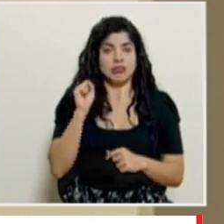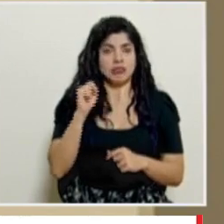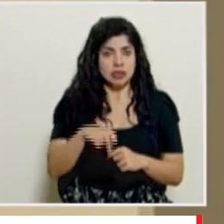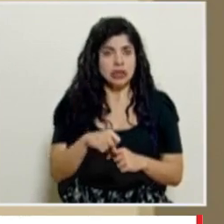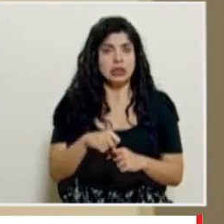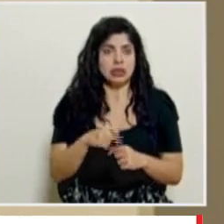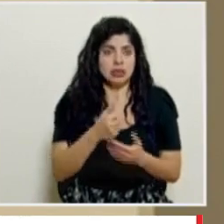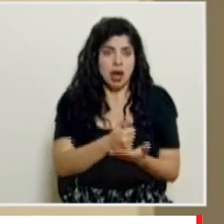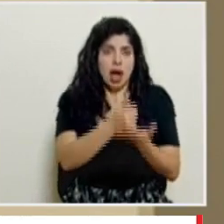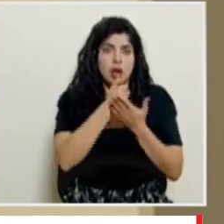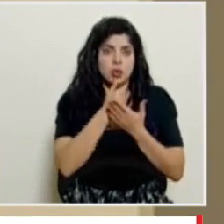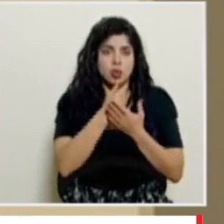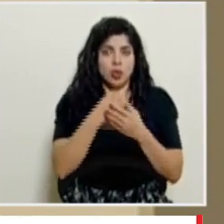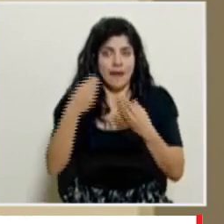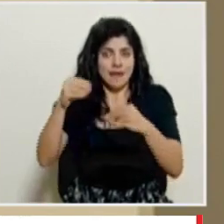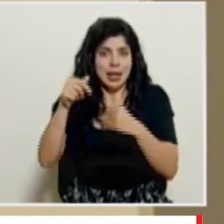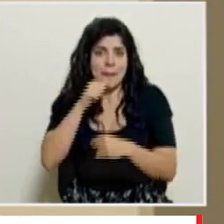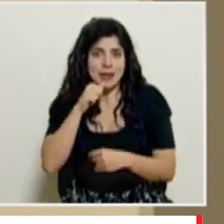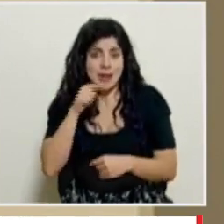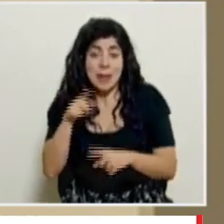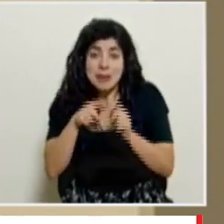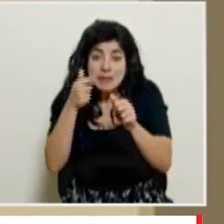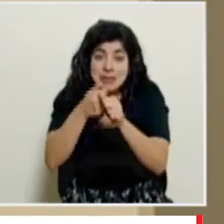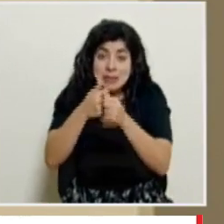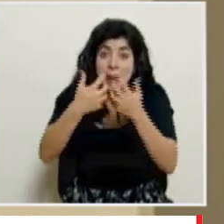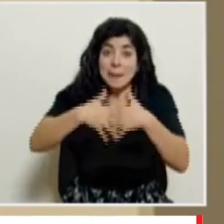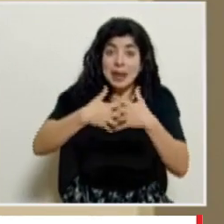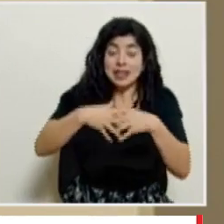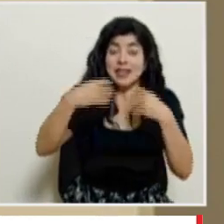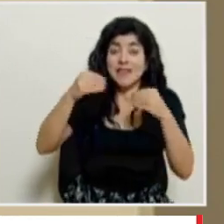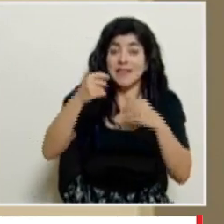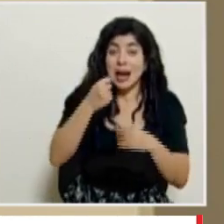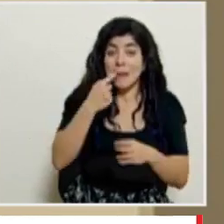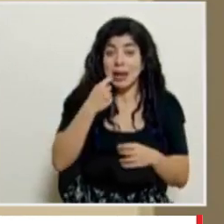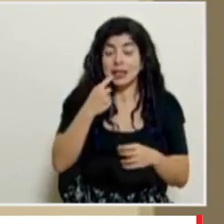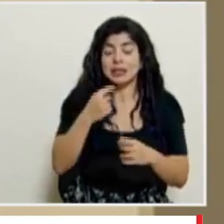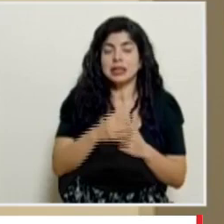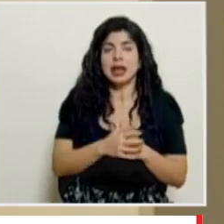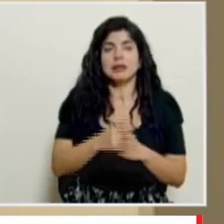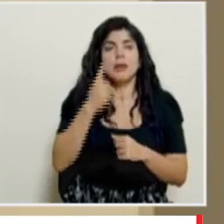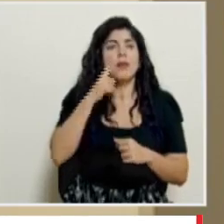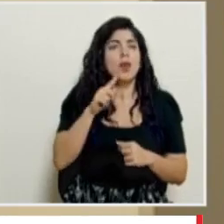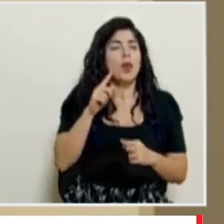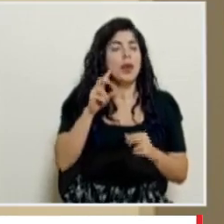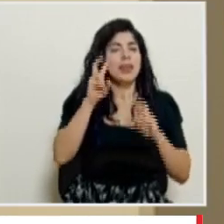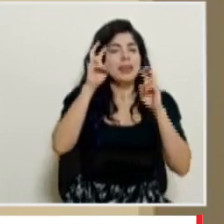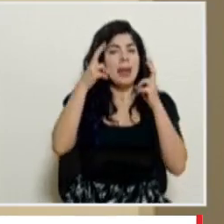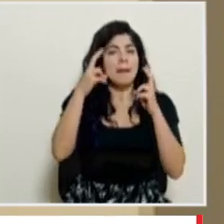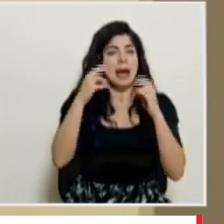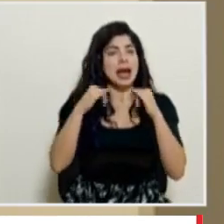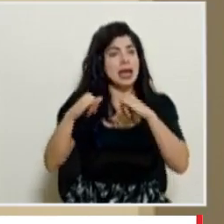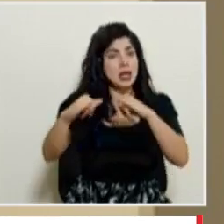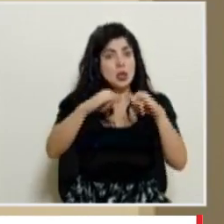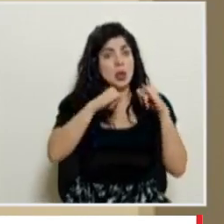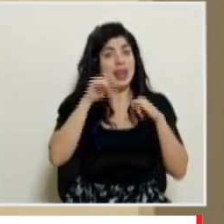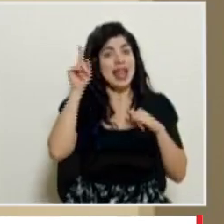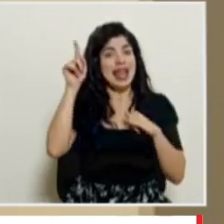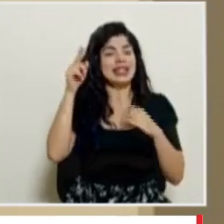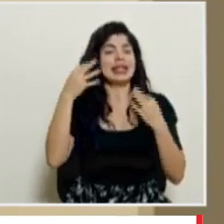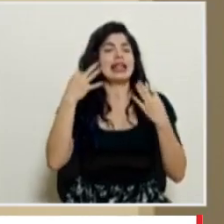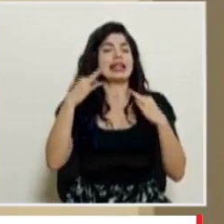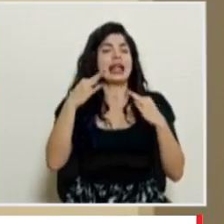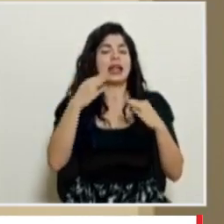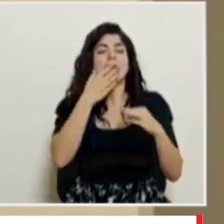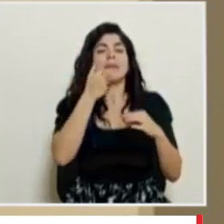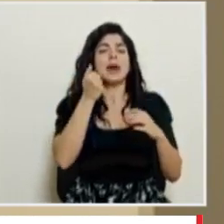vacuna esté eventualmente en el sector privado pero las mismas casas farmacéuticas por el asunto perdón de la equidad han estado tratando